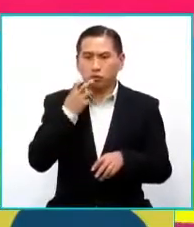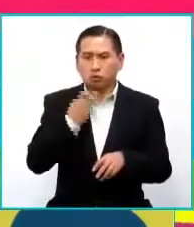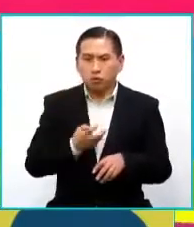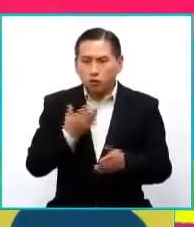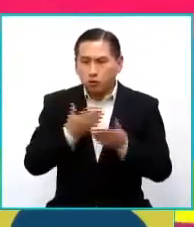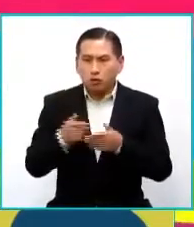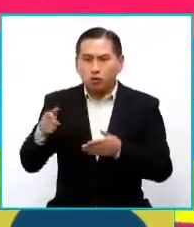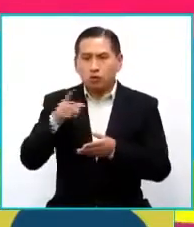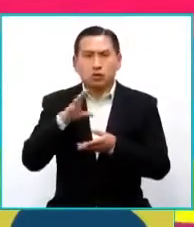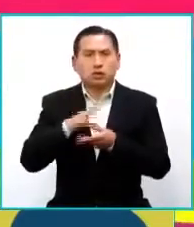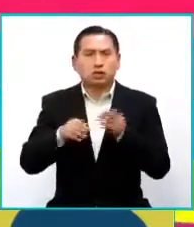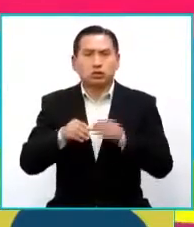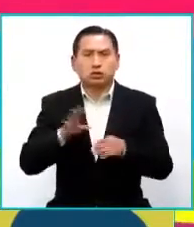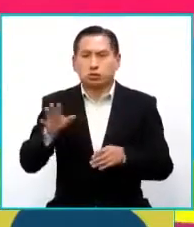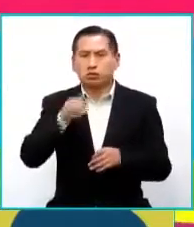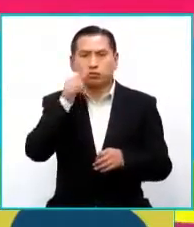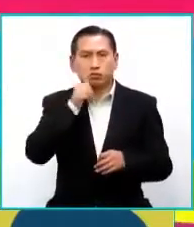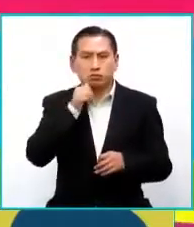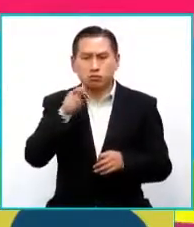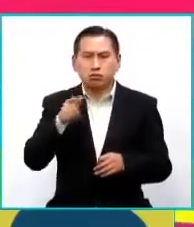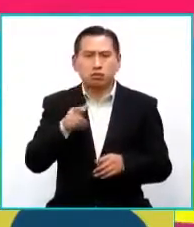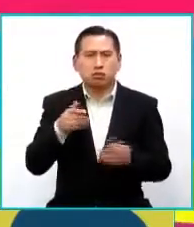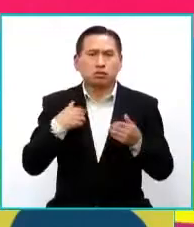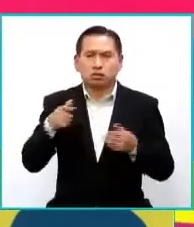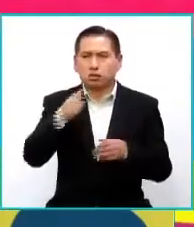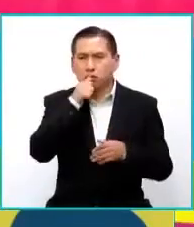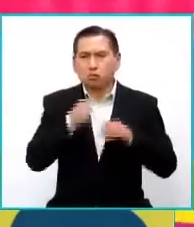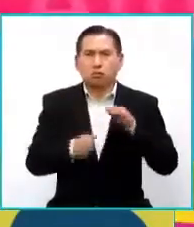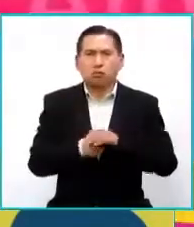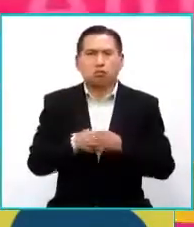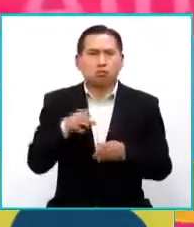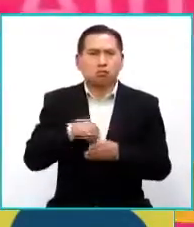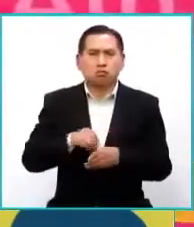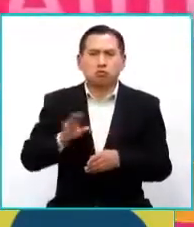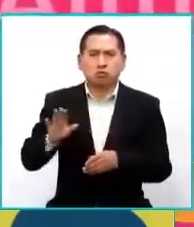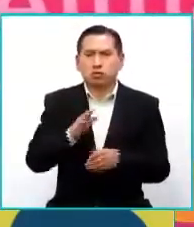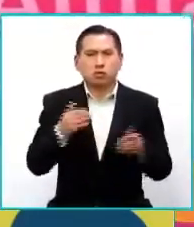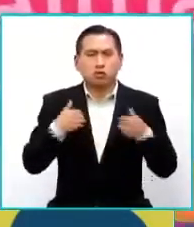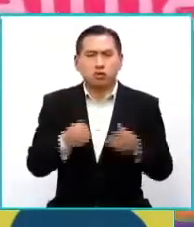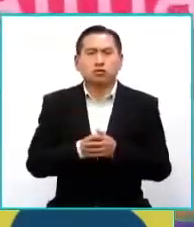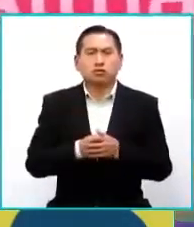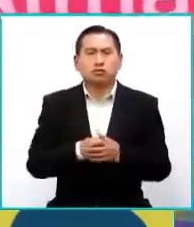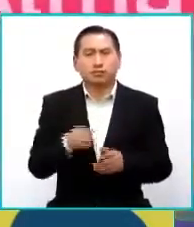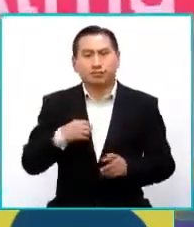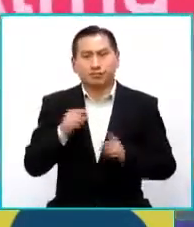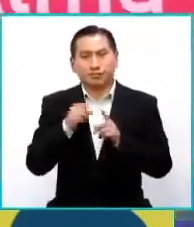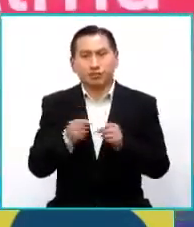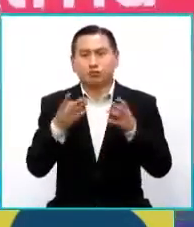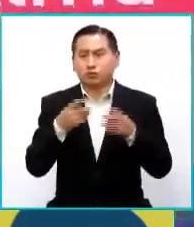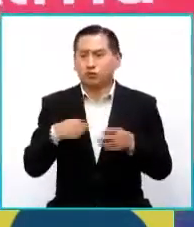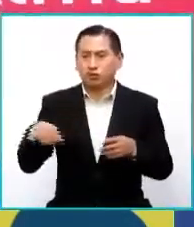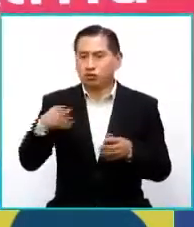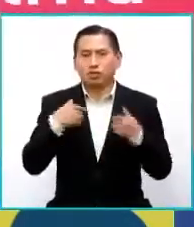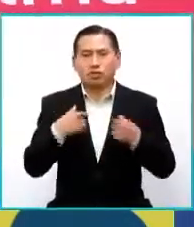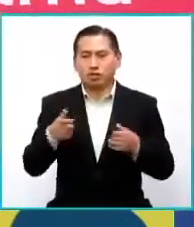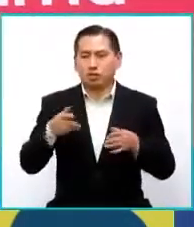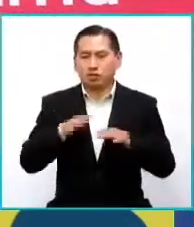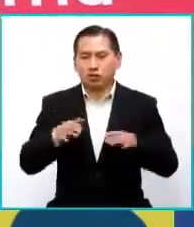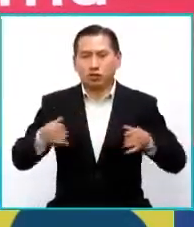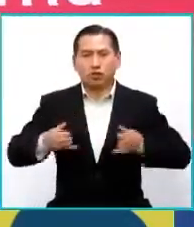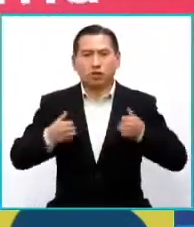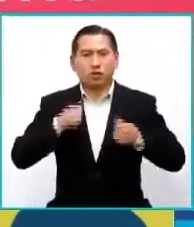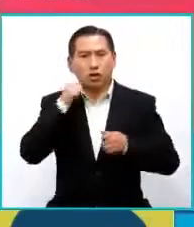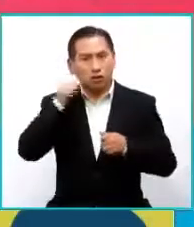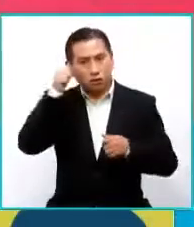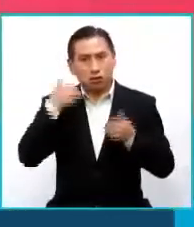historias de las mismas chicas que lo tenían todavía escondidas, ¿no? Como te digo, somos varias generaciones, pero